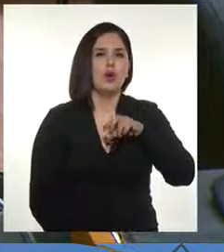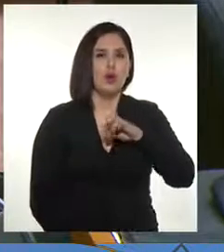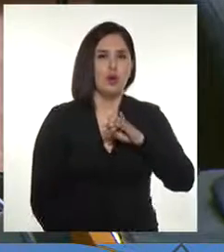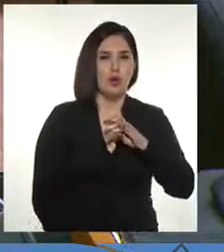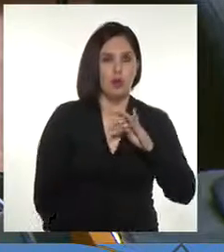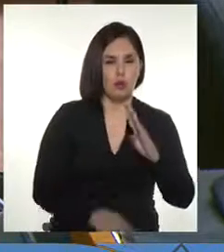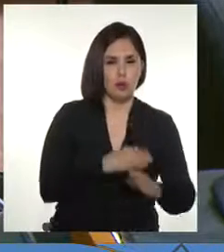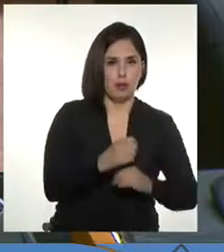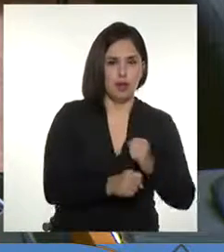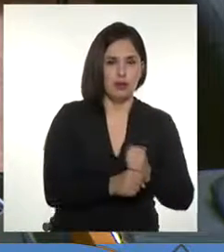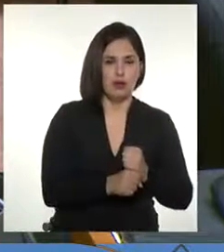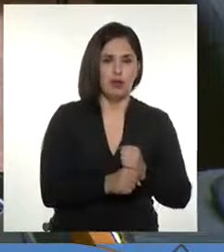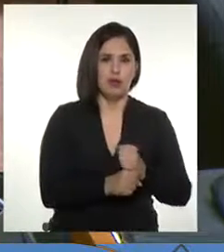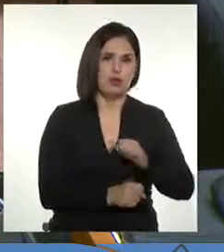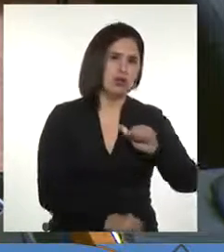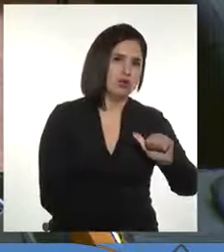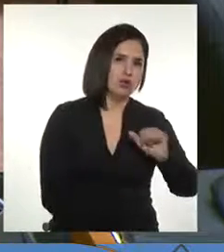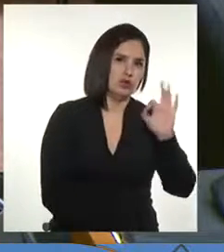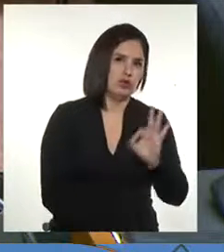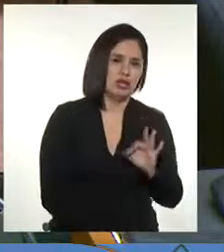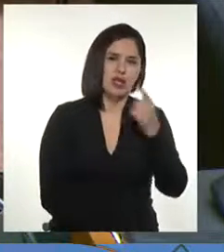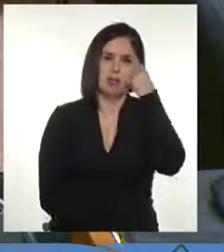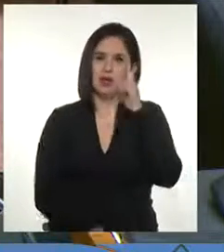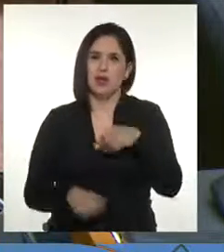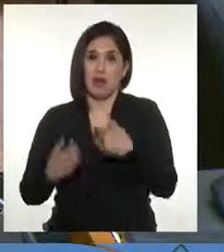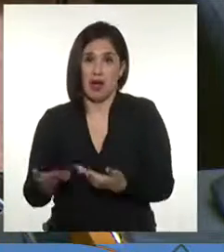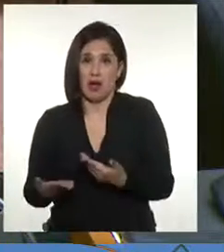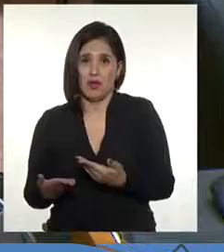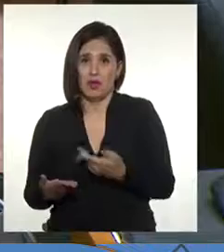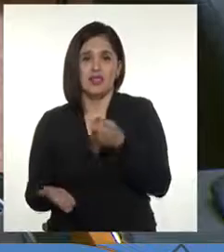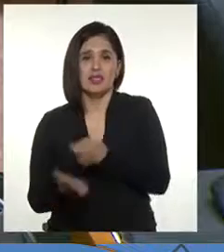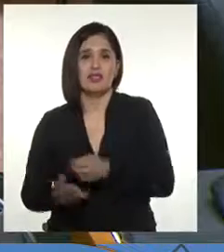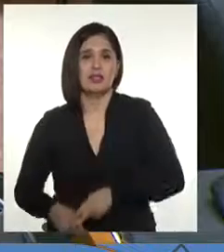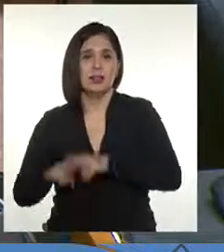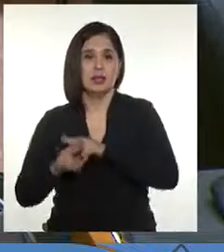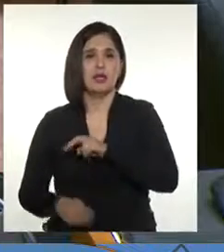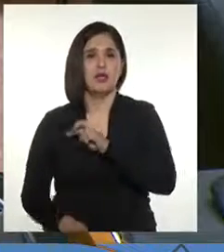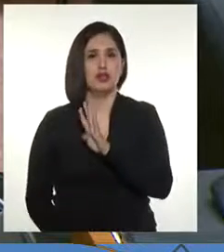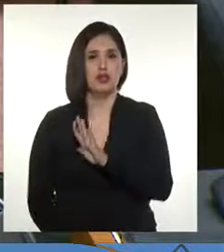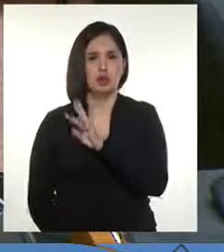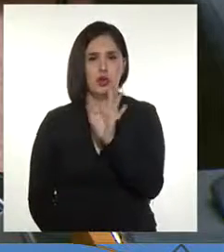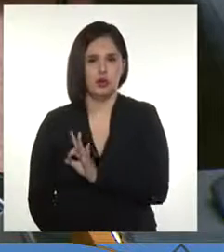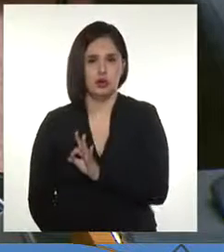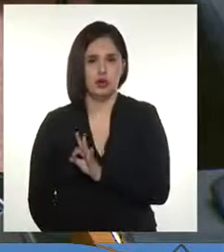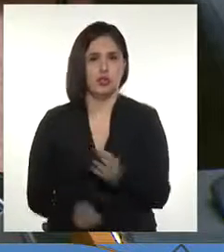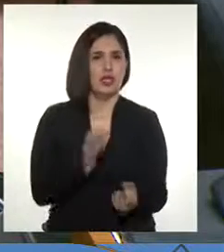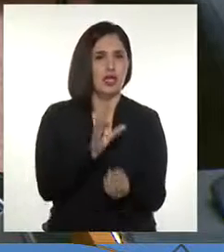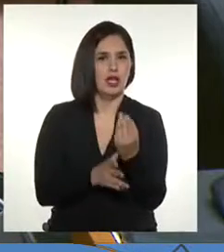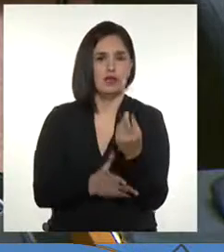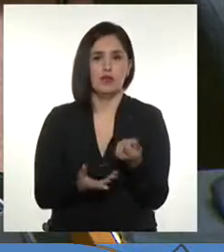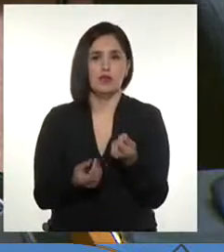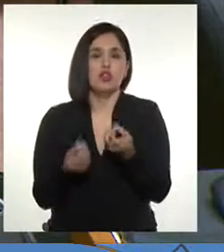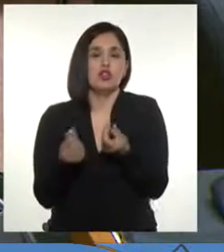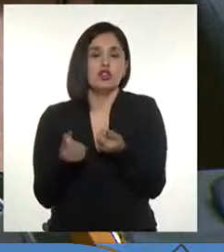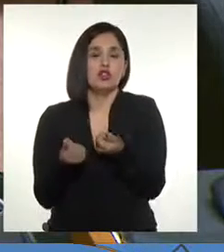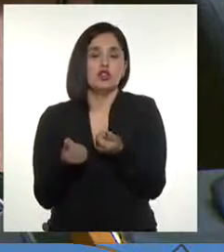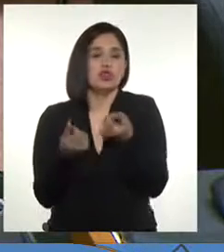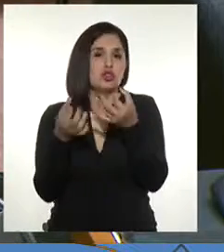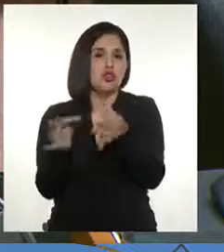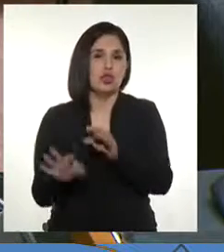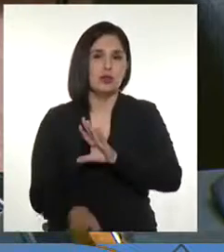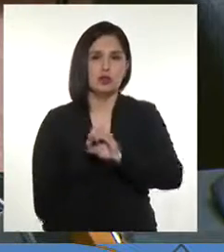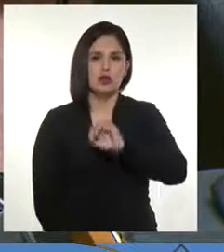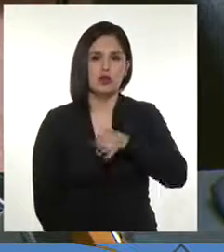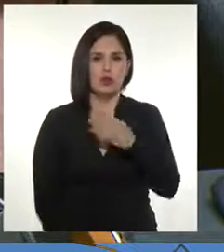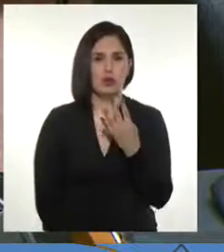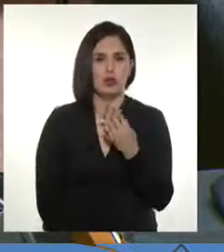invierte el 4,3% del PIB. En innovación, invertimos solo el 0,4% del PIB, mientras que